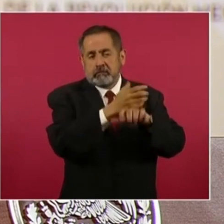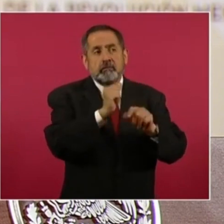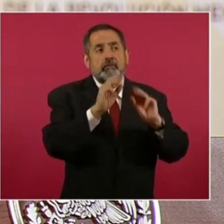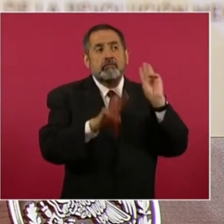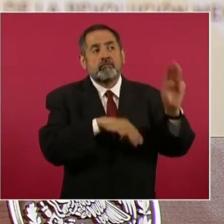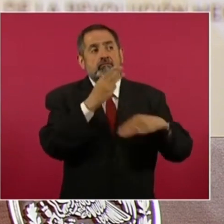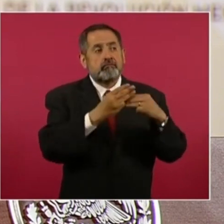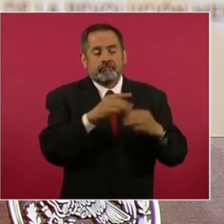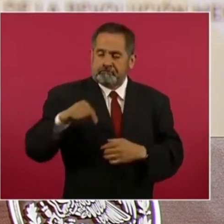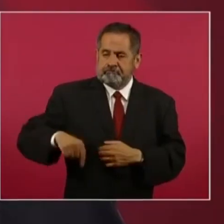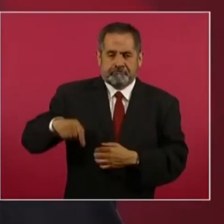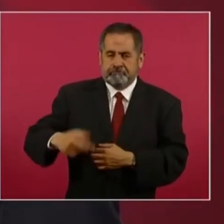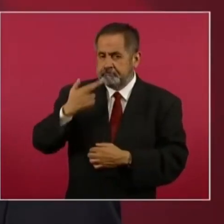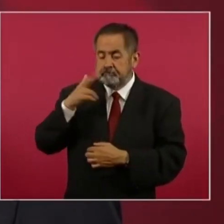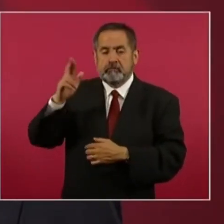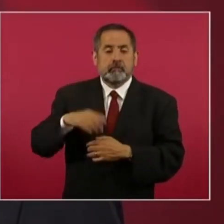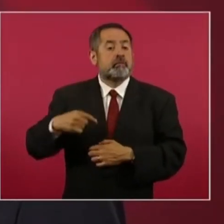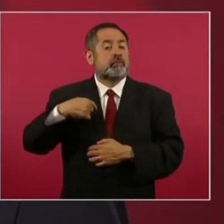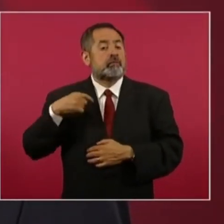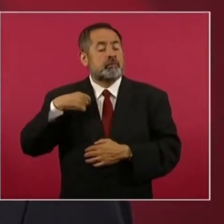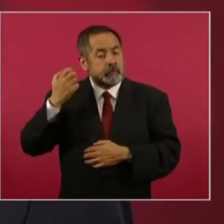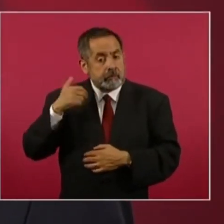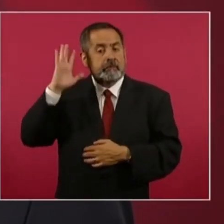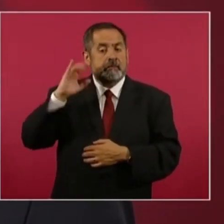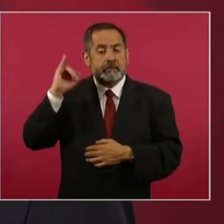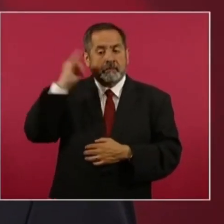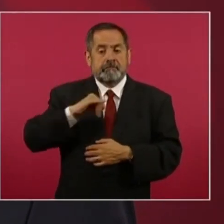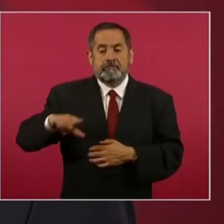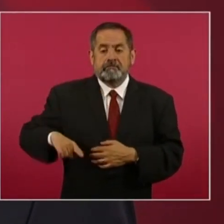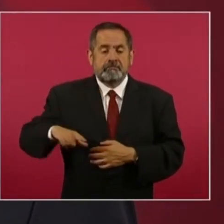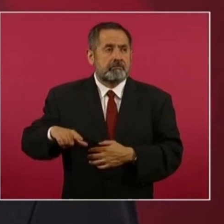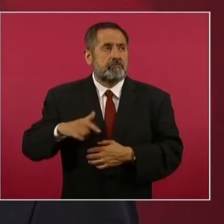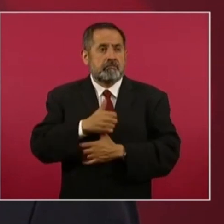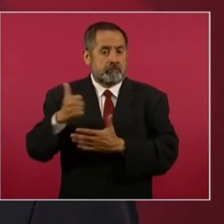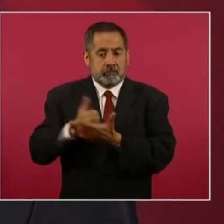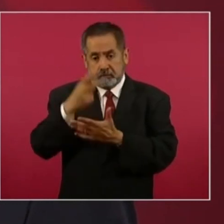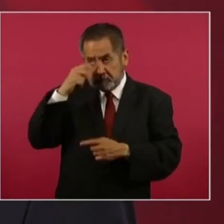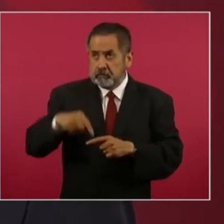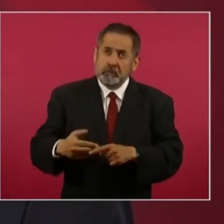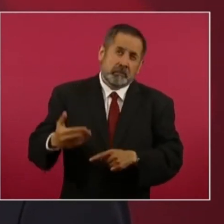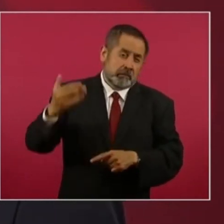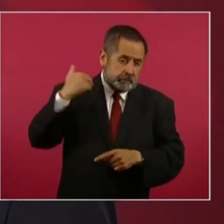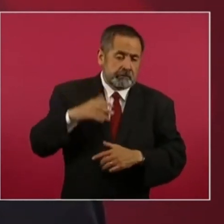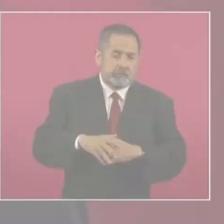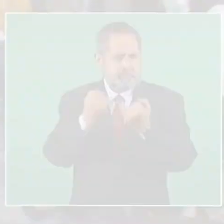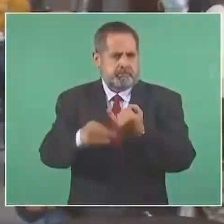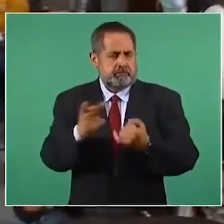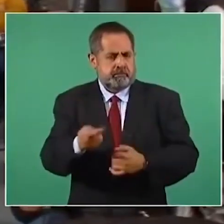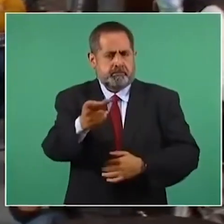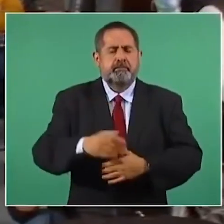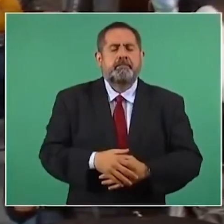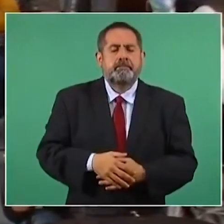Tras estas declaraciones del presidente López Obrador, durante su conferencia matutina en Palacio Nacional este jueves 19 de mayo,